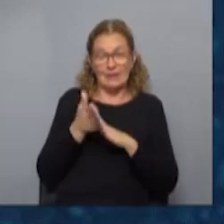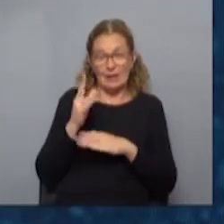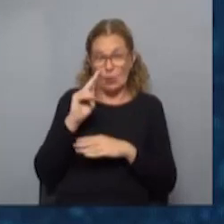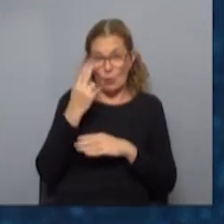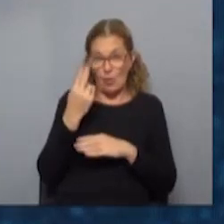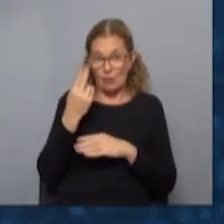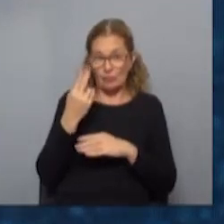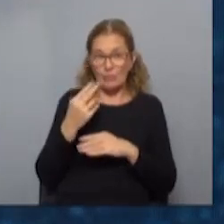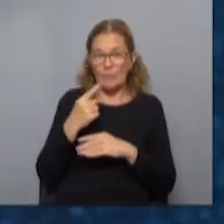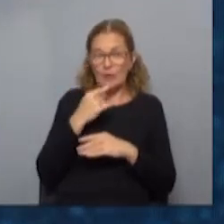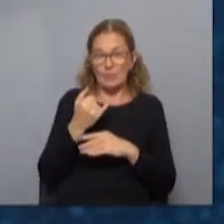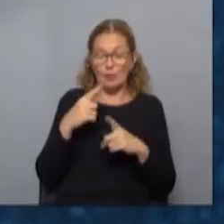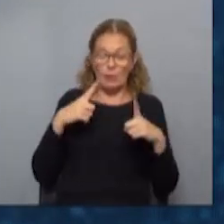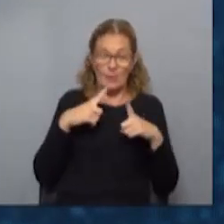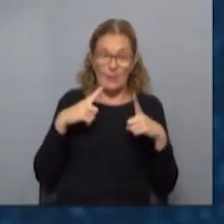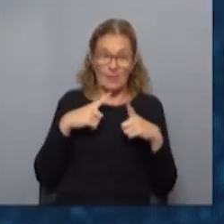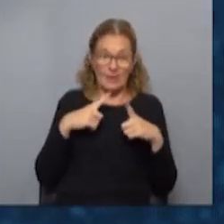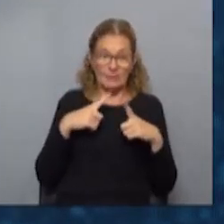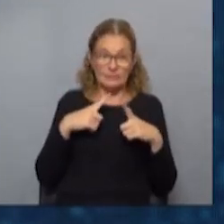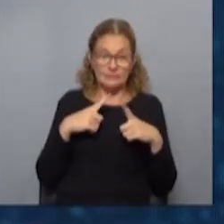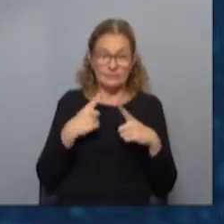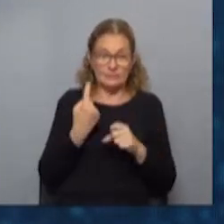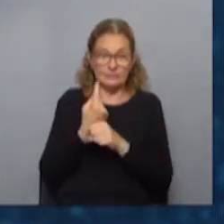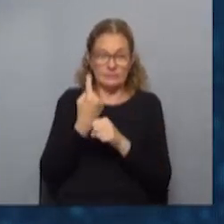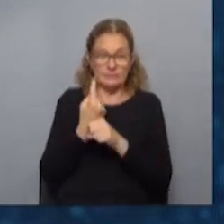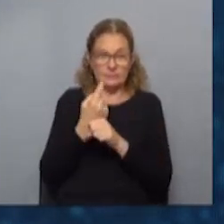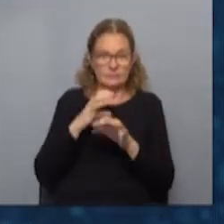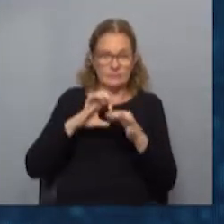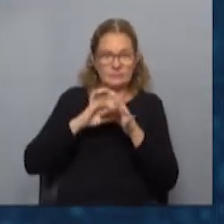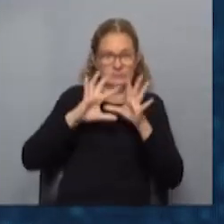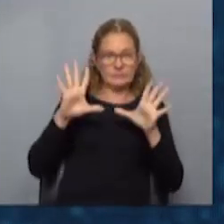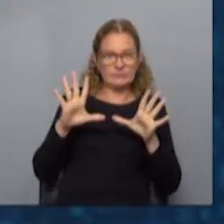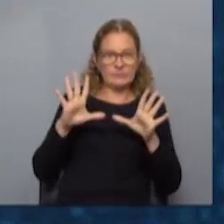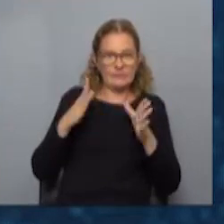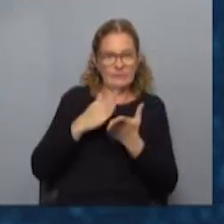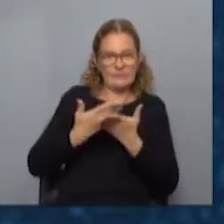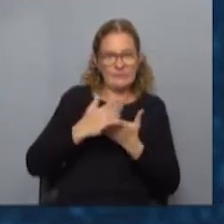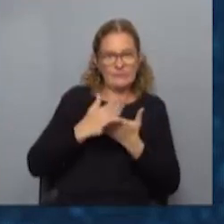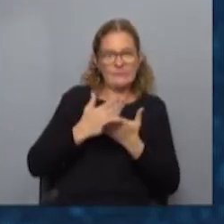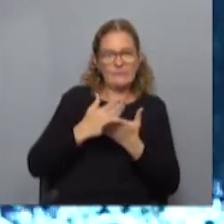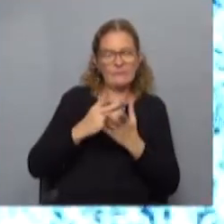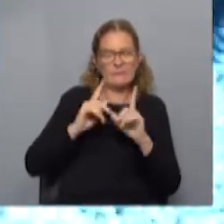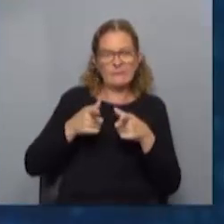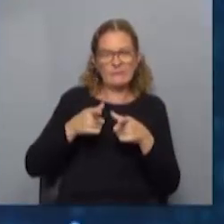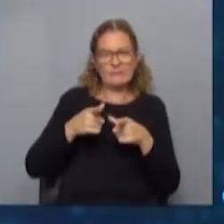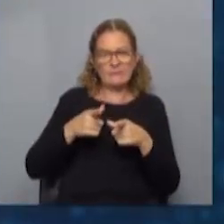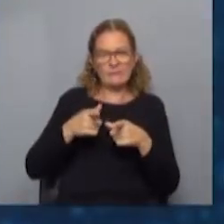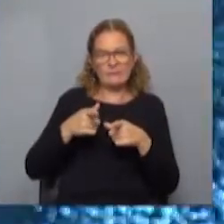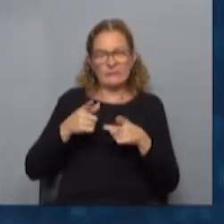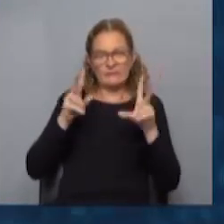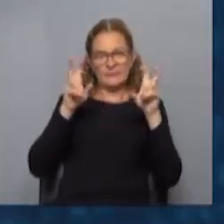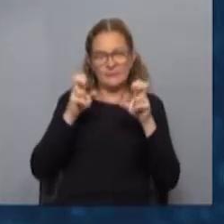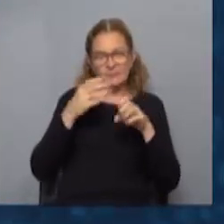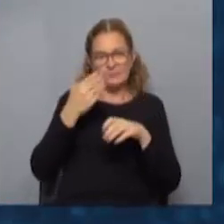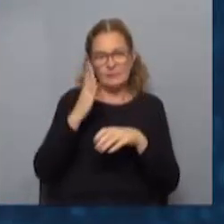estamos viendo ahora, eso era esperable en el primer momento que se liberaran las fronteras y que también hubiera el tema de los